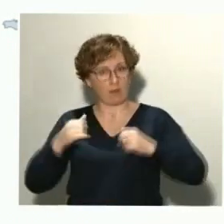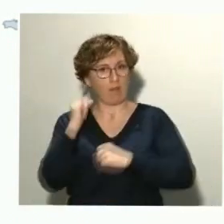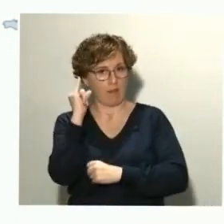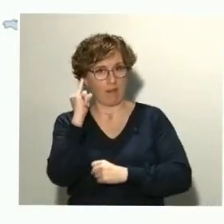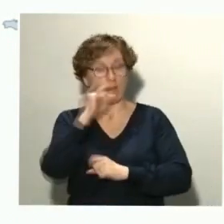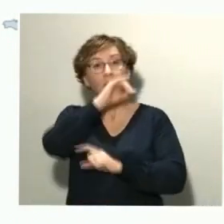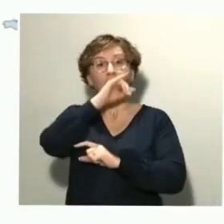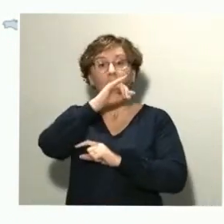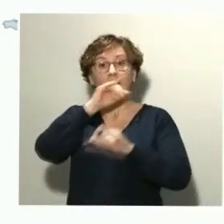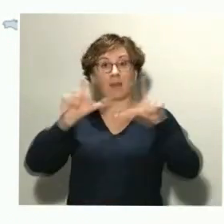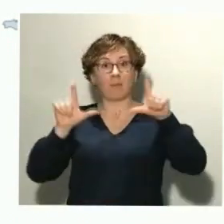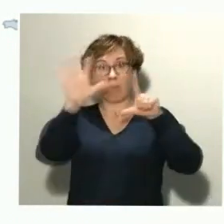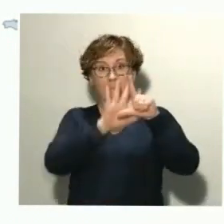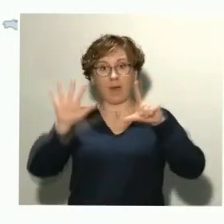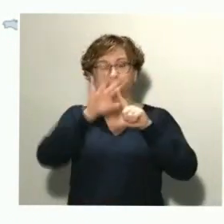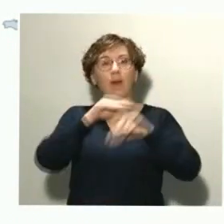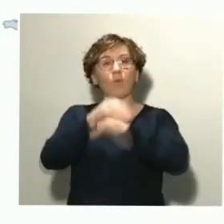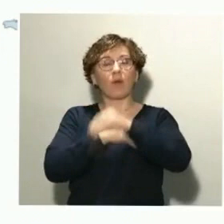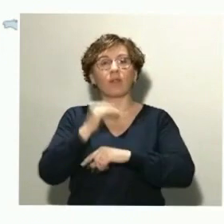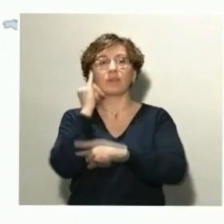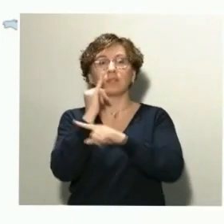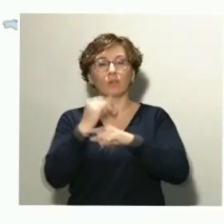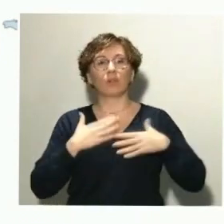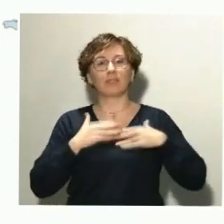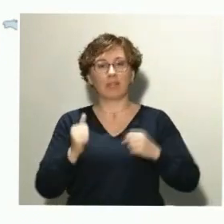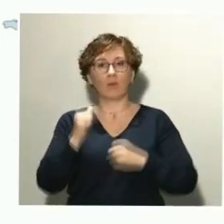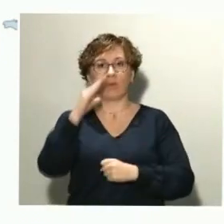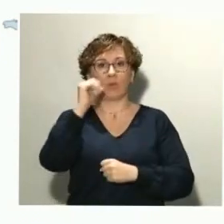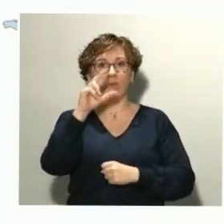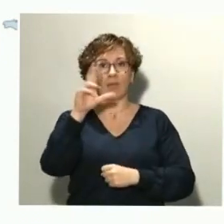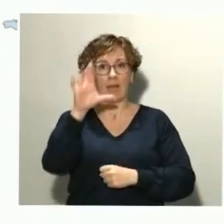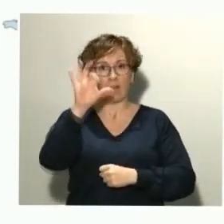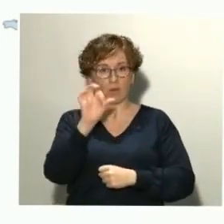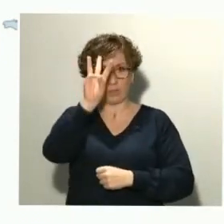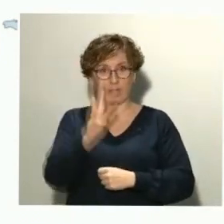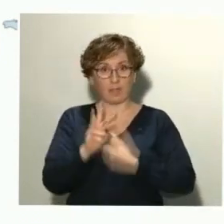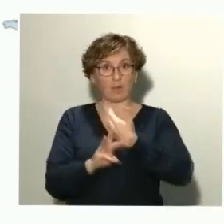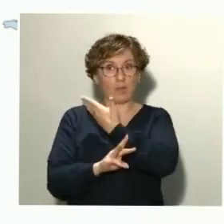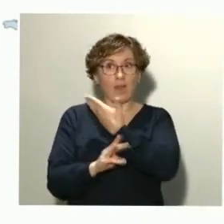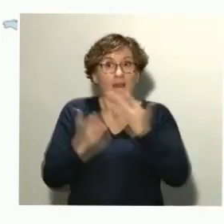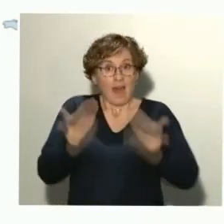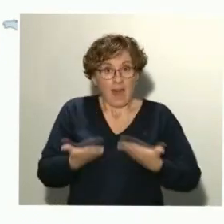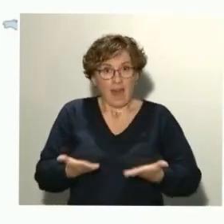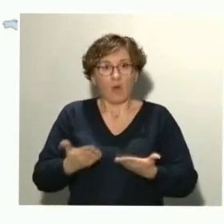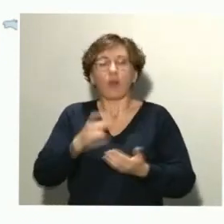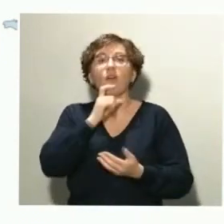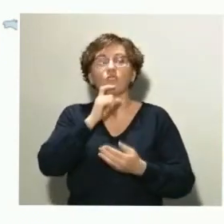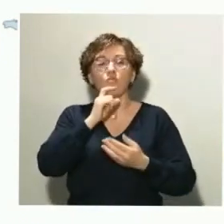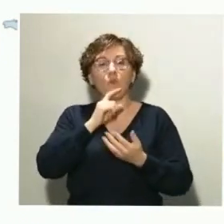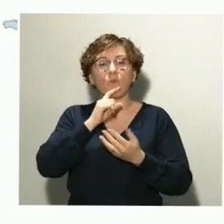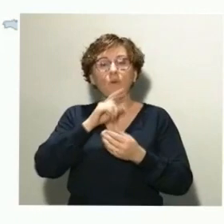realizan en el Instituto Saud Carlos III. Este mapa muestra la incidencia actual en los últimos 14 días, que es un periodo de incubación,